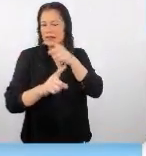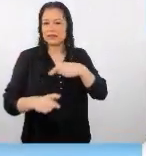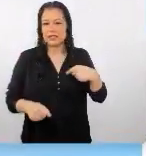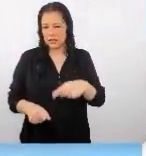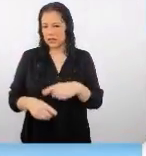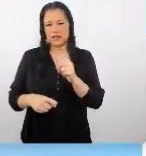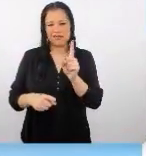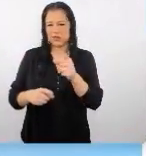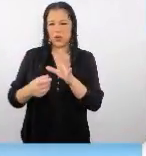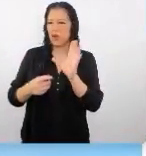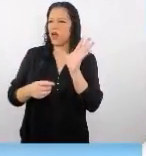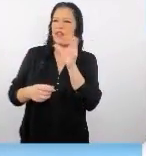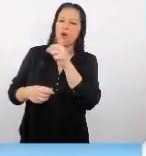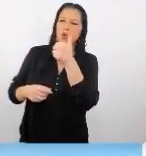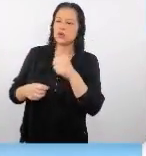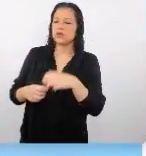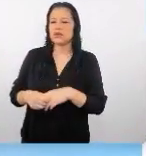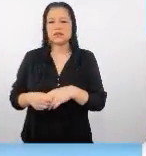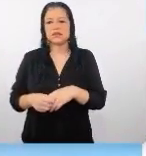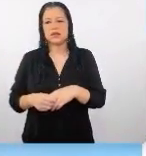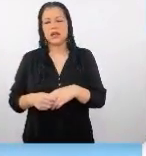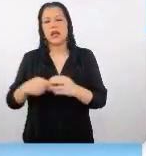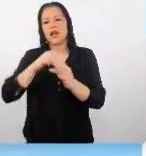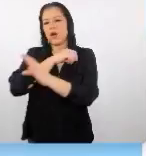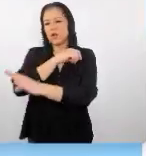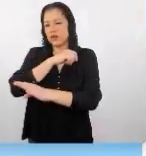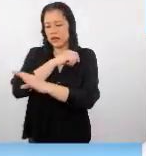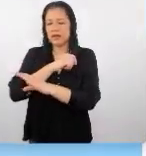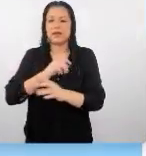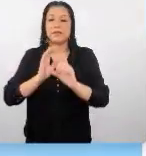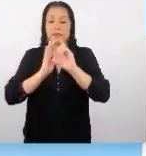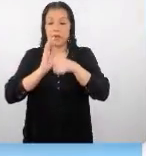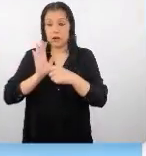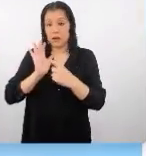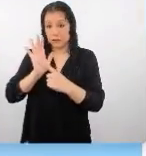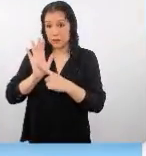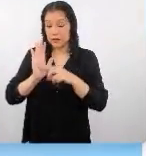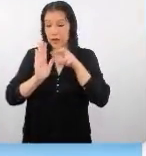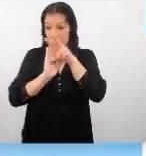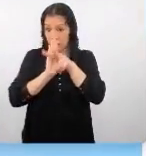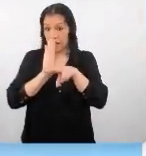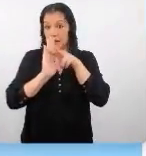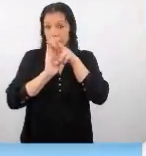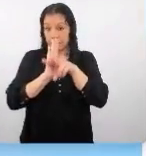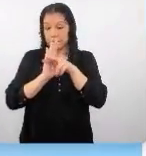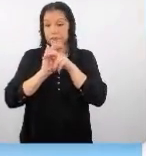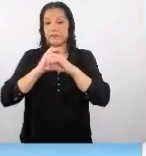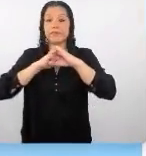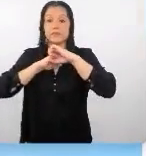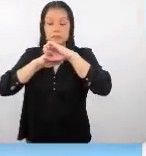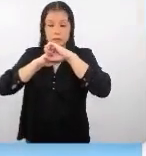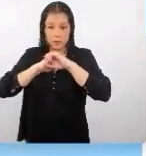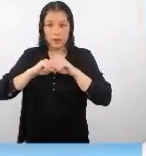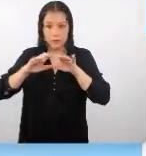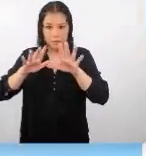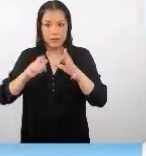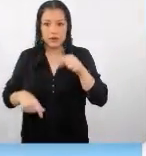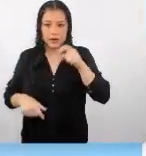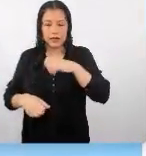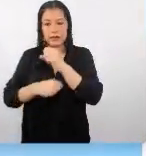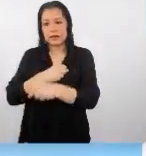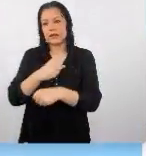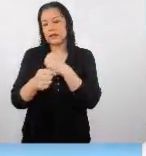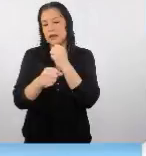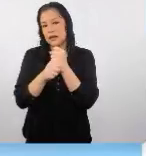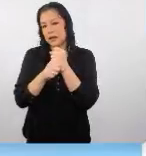más adelante les vamos a mostrar un video un video promocional este año por temas de